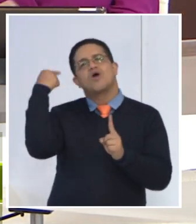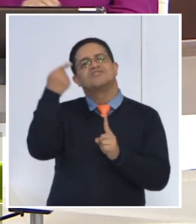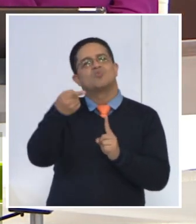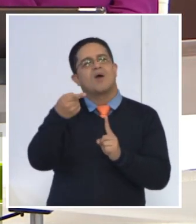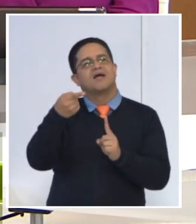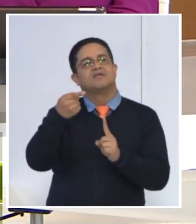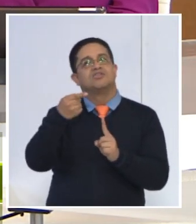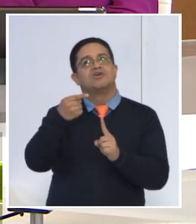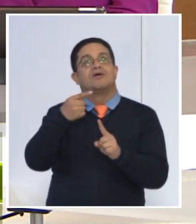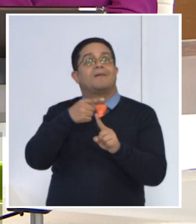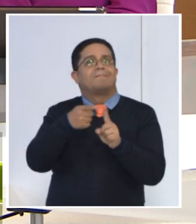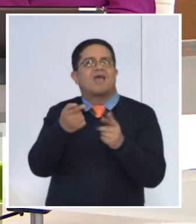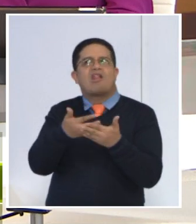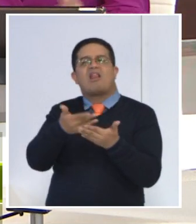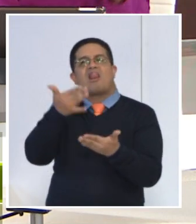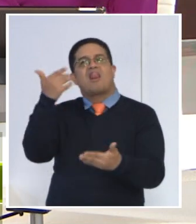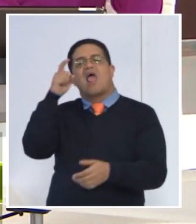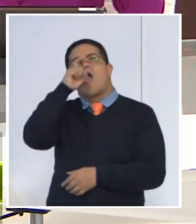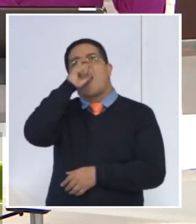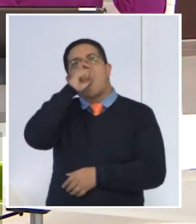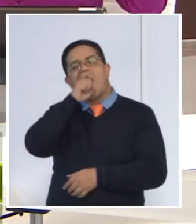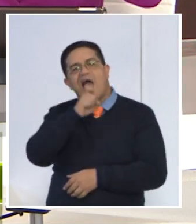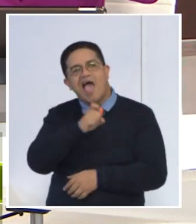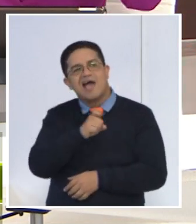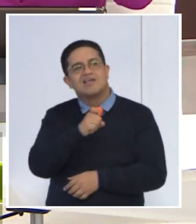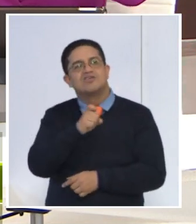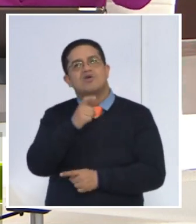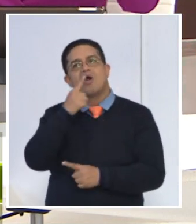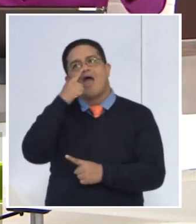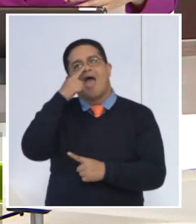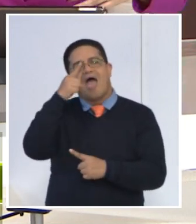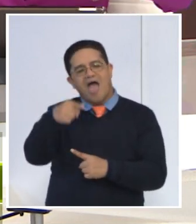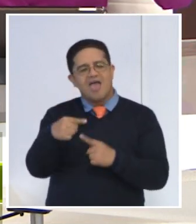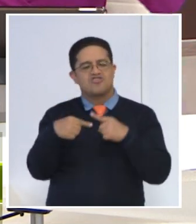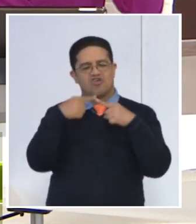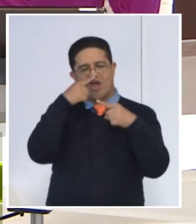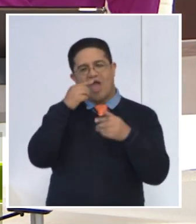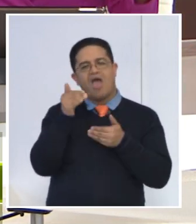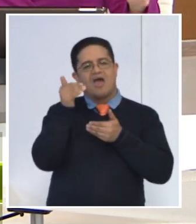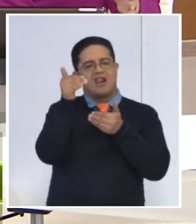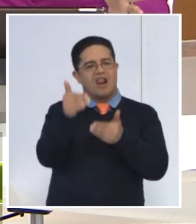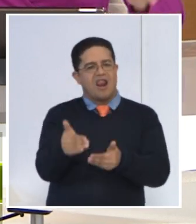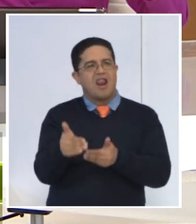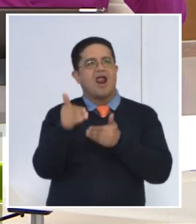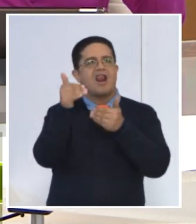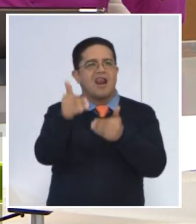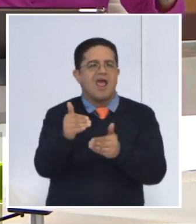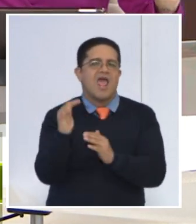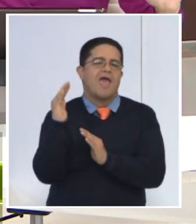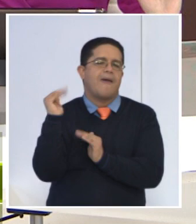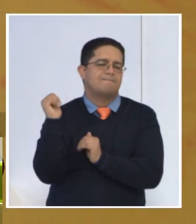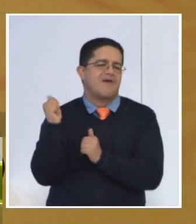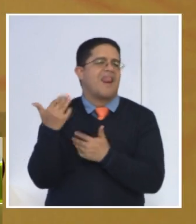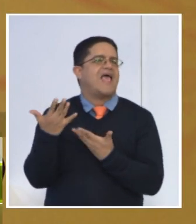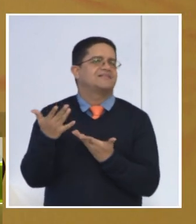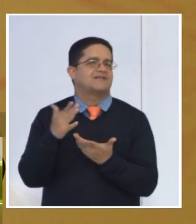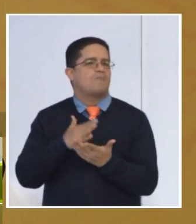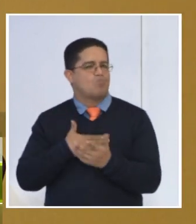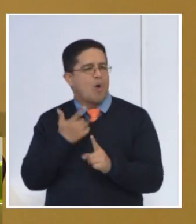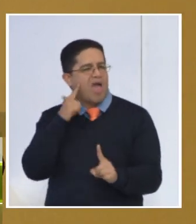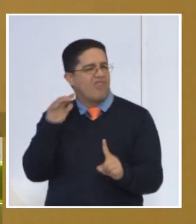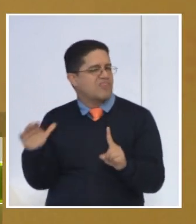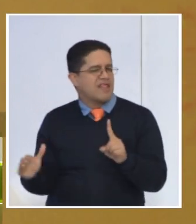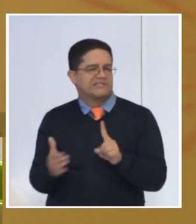meta durante muchísimos años, que eso pasa casi que año tras año teniendo la esperanza de que en algún momento se pueda